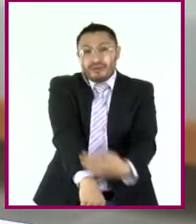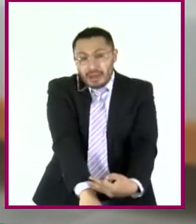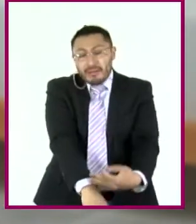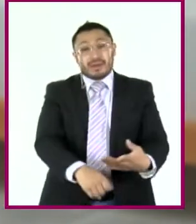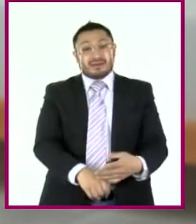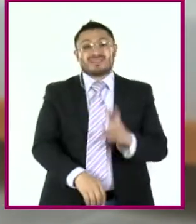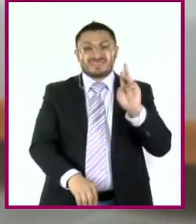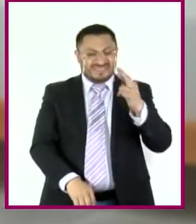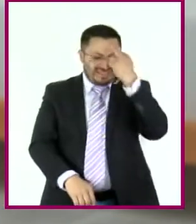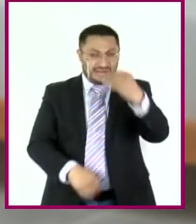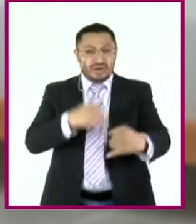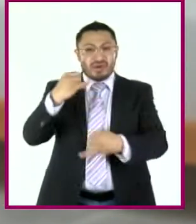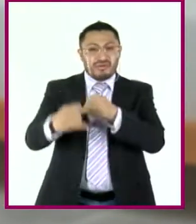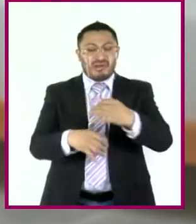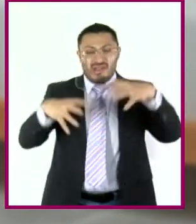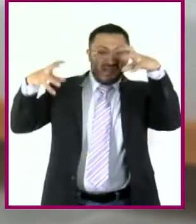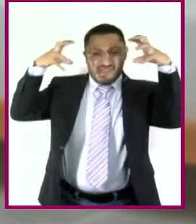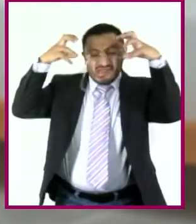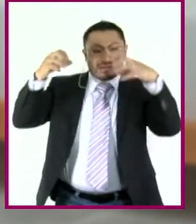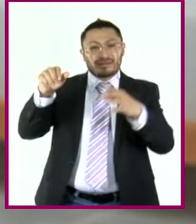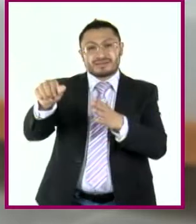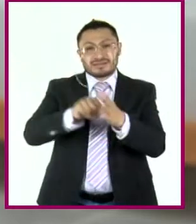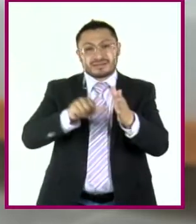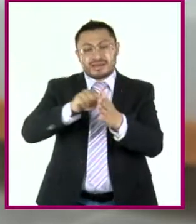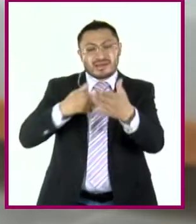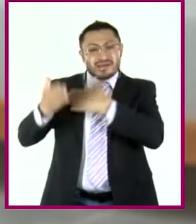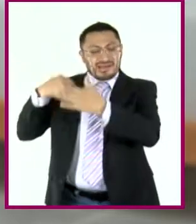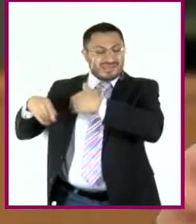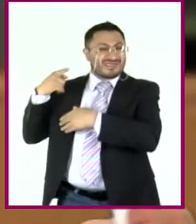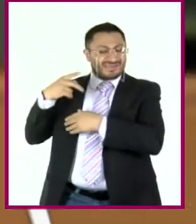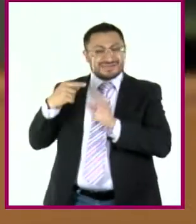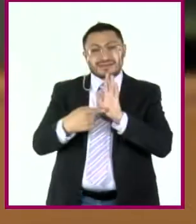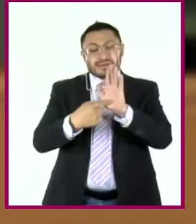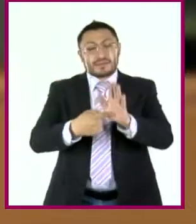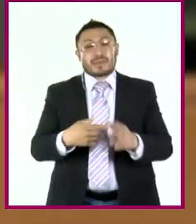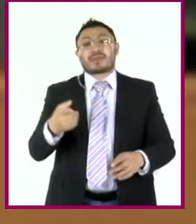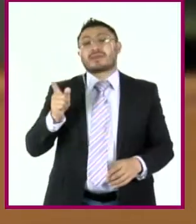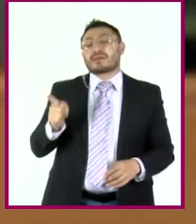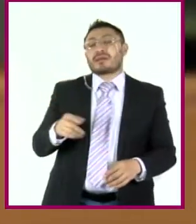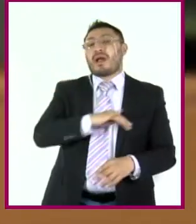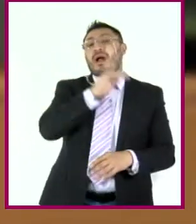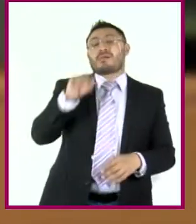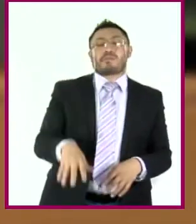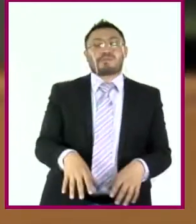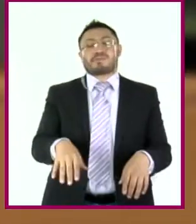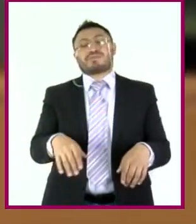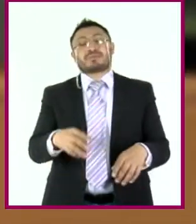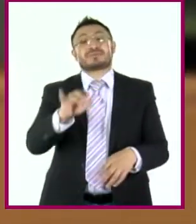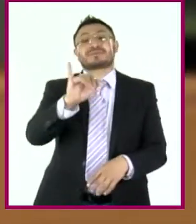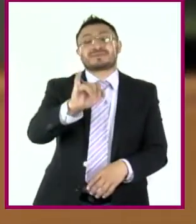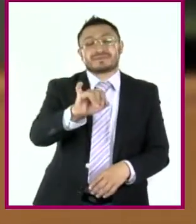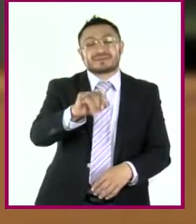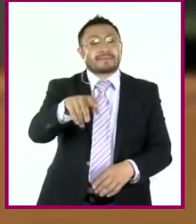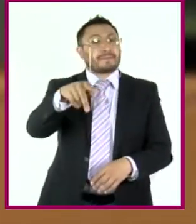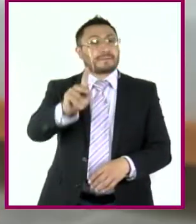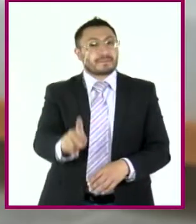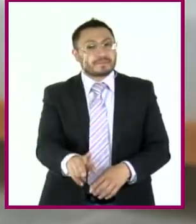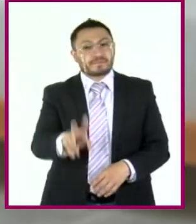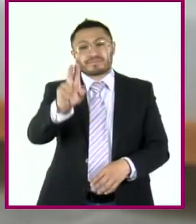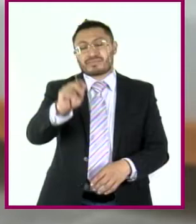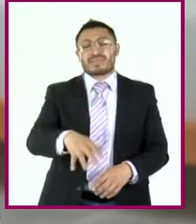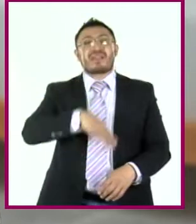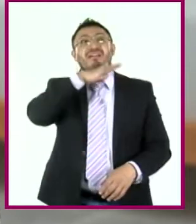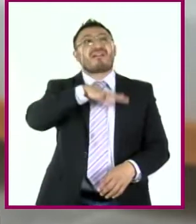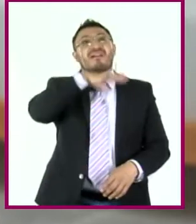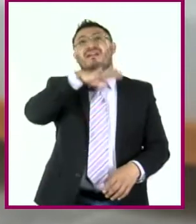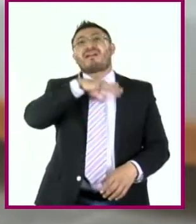acuerdas del juego macabro que mi tío puso hace unos meses? ¿El del muertito? Claro, pero no te disperses,